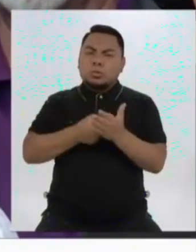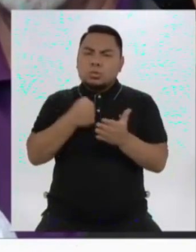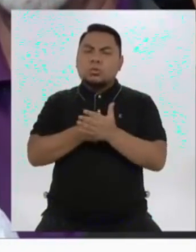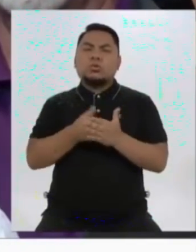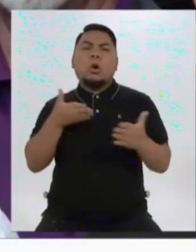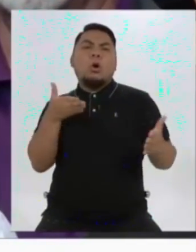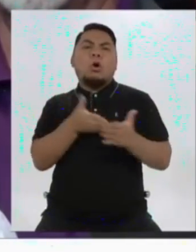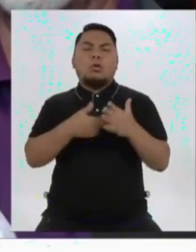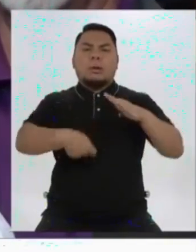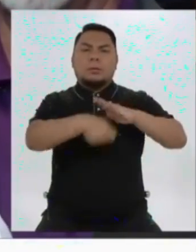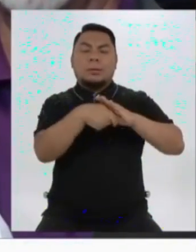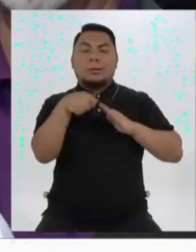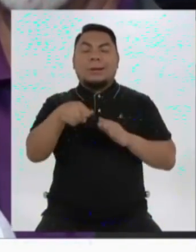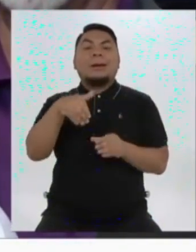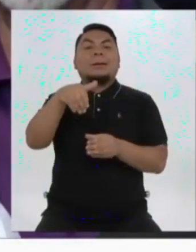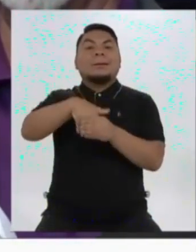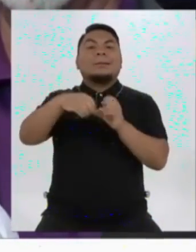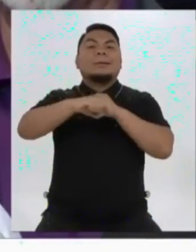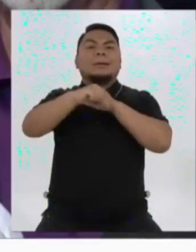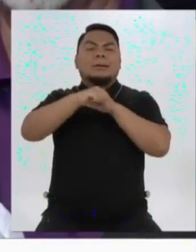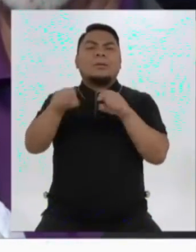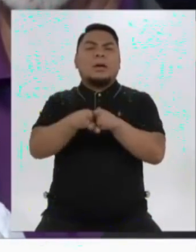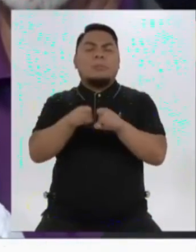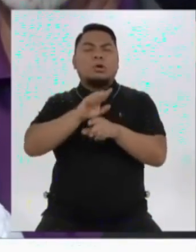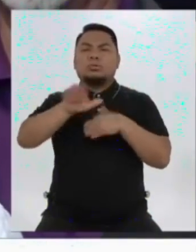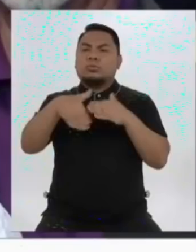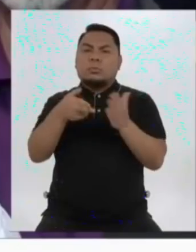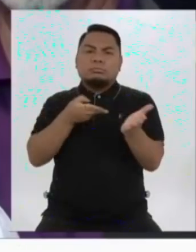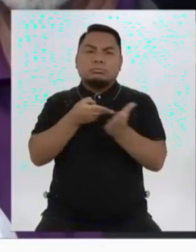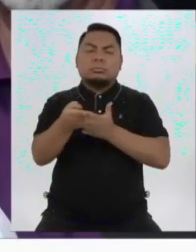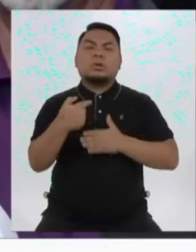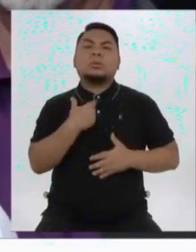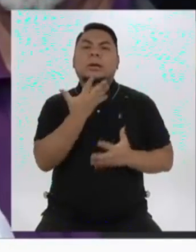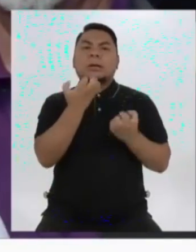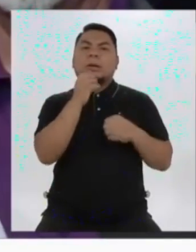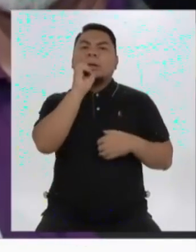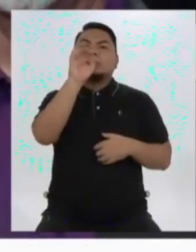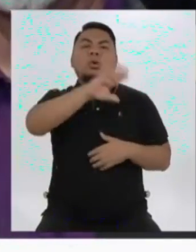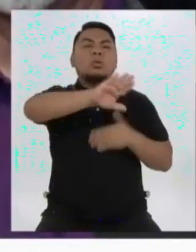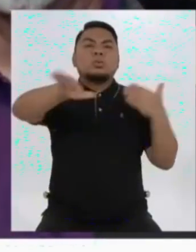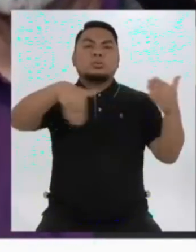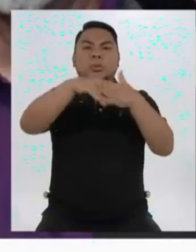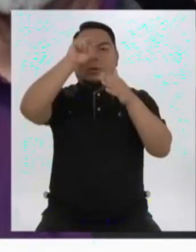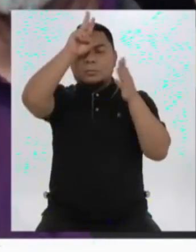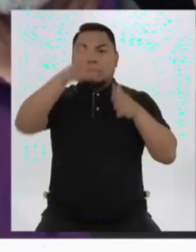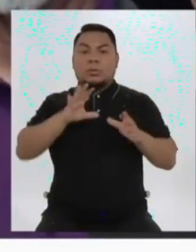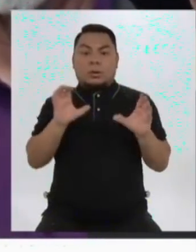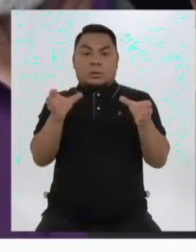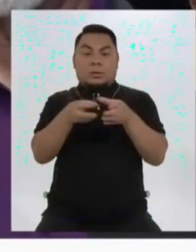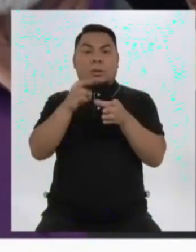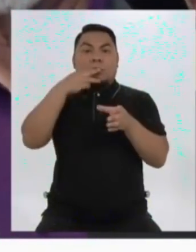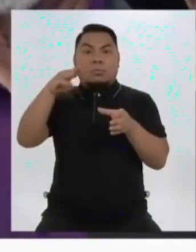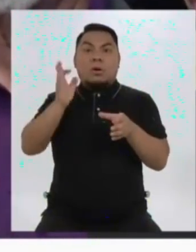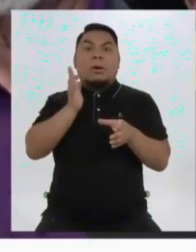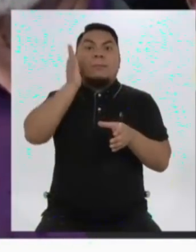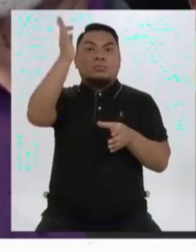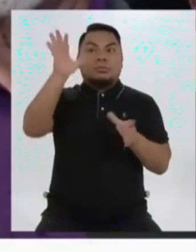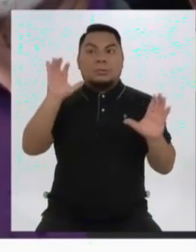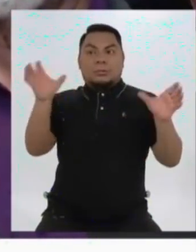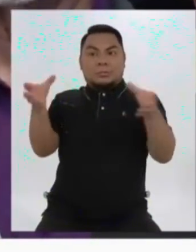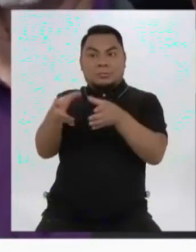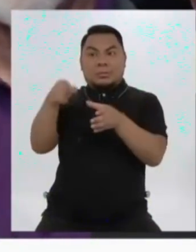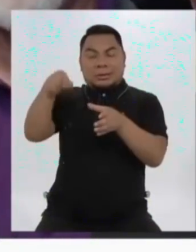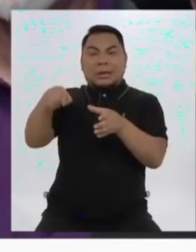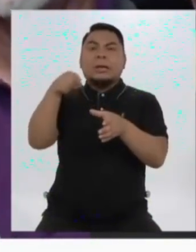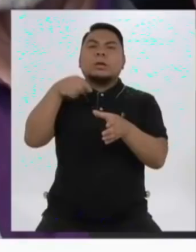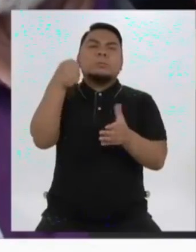la corrupción. Y en la campaña electoral también. Y ahora también le decimos a todos los peruanos que la próxima bancada en el Congreso, su prioridad va a ser